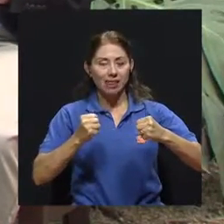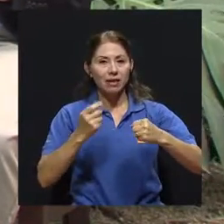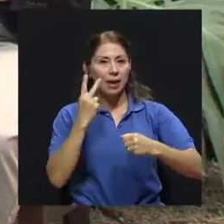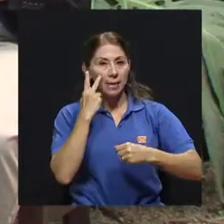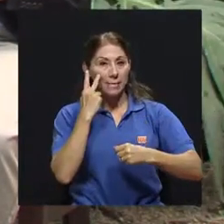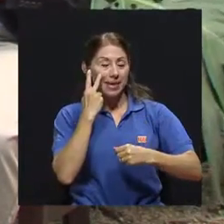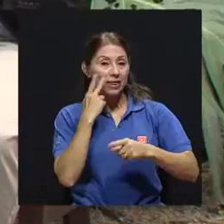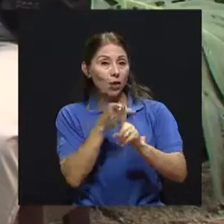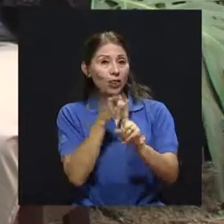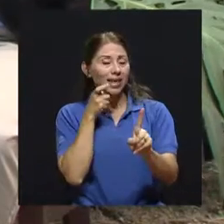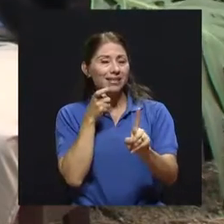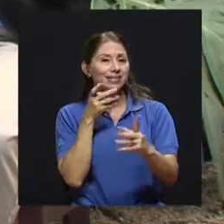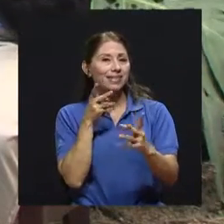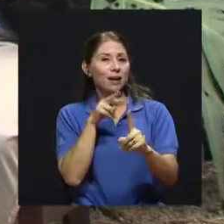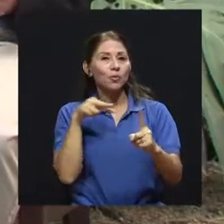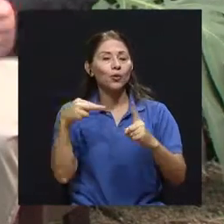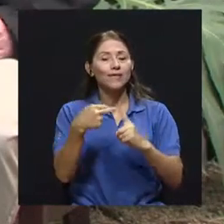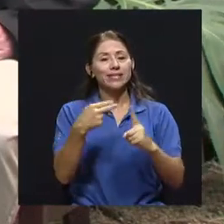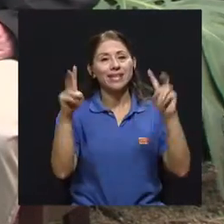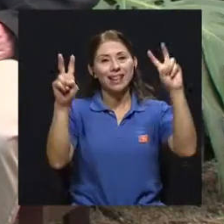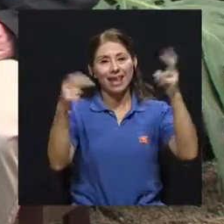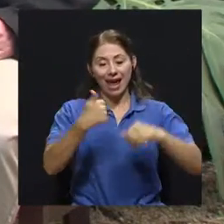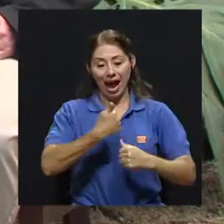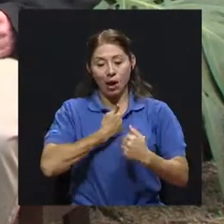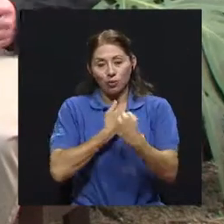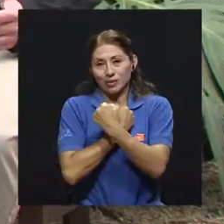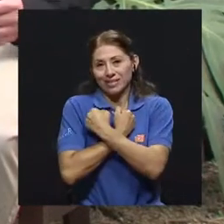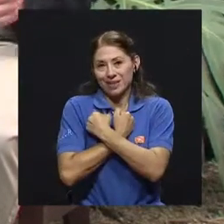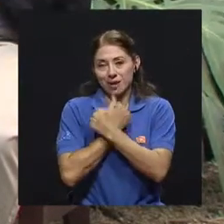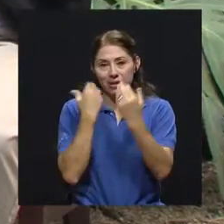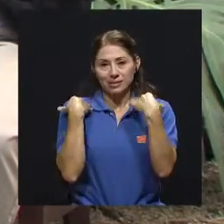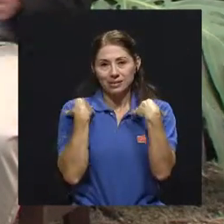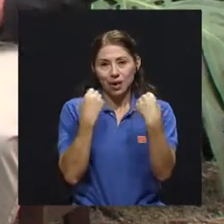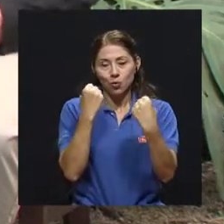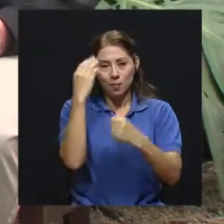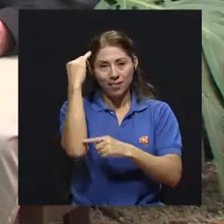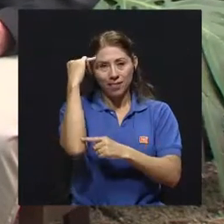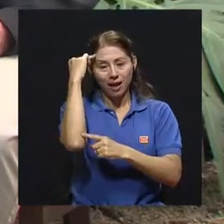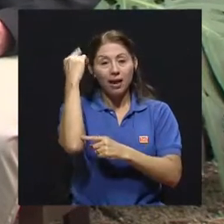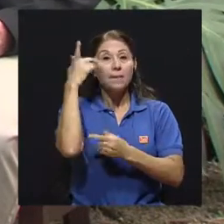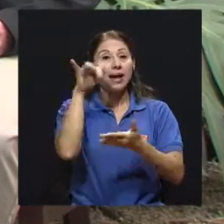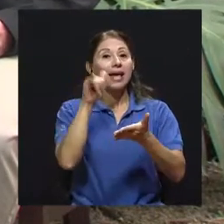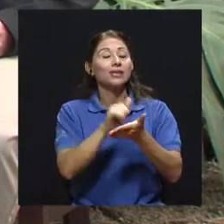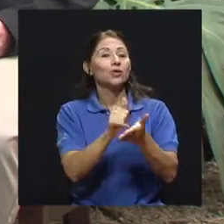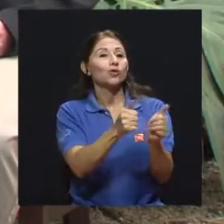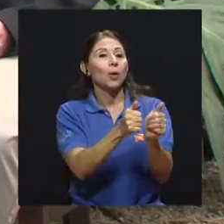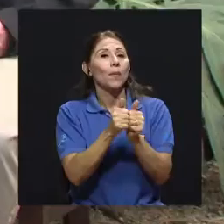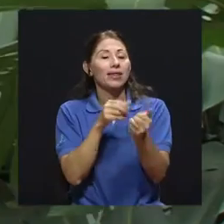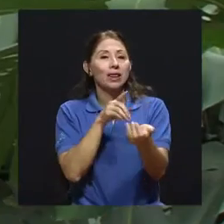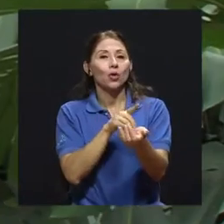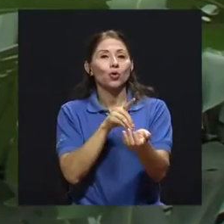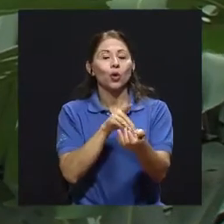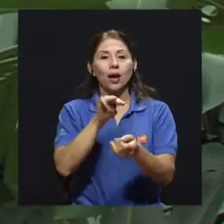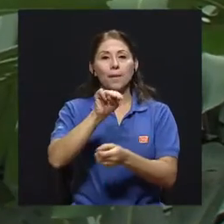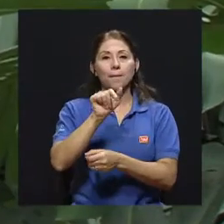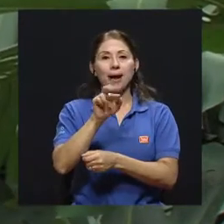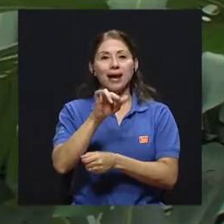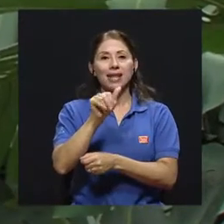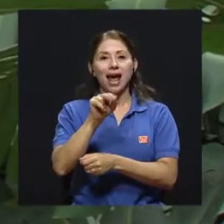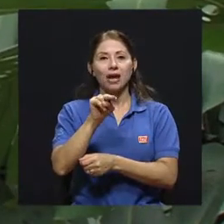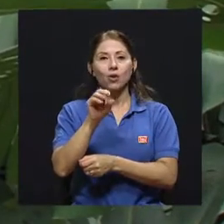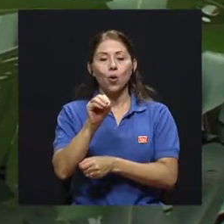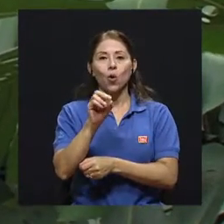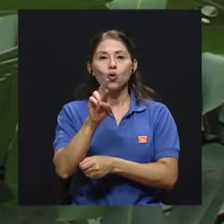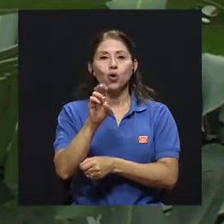mirándolo desde el aspecto de la autoestima, desde la salud mental y para esto nos acompaña el doctor Mariano